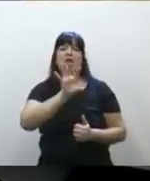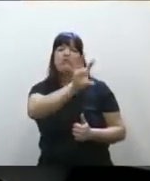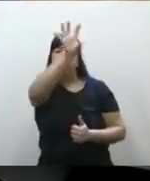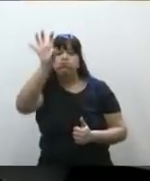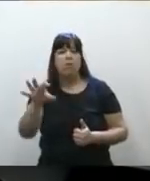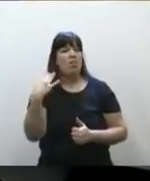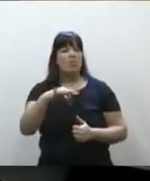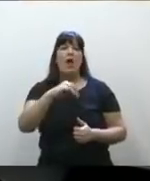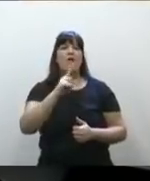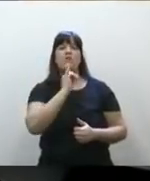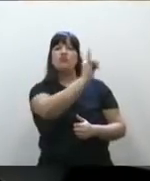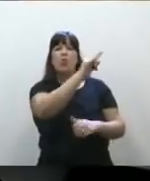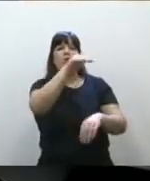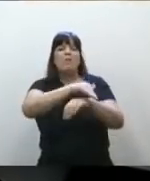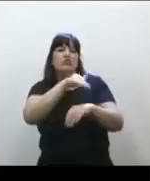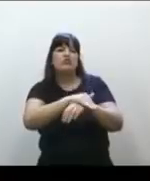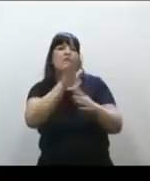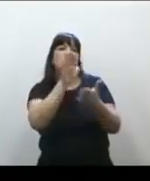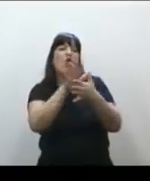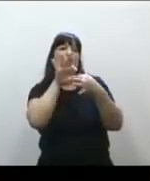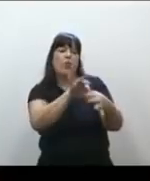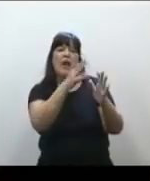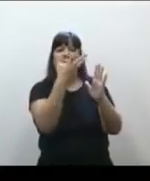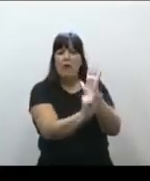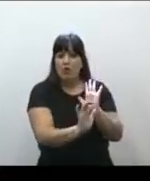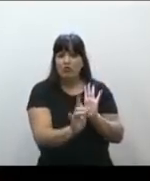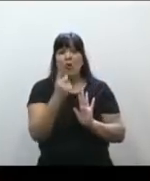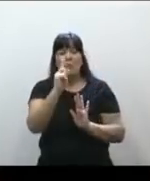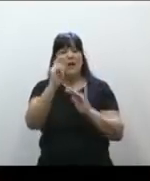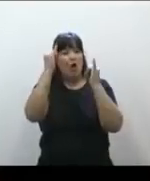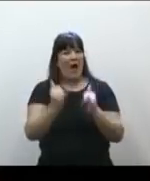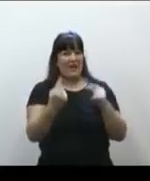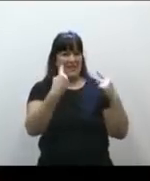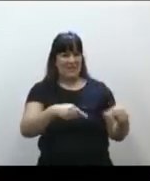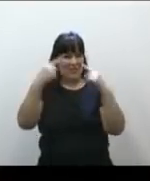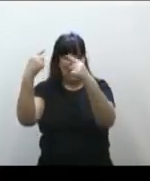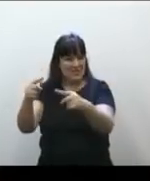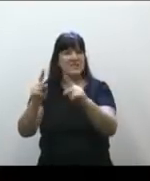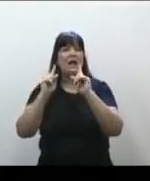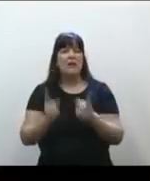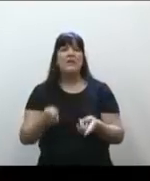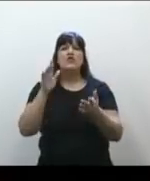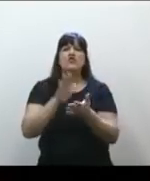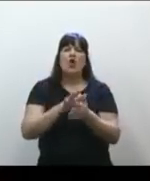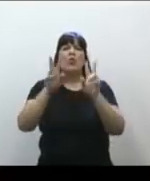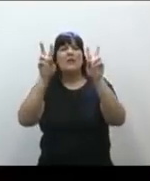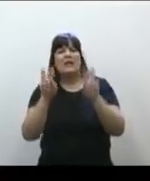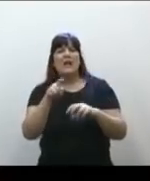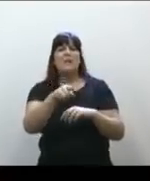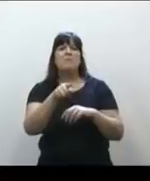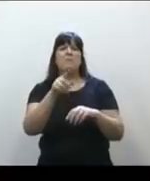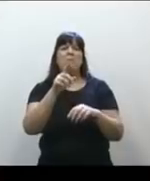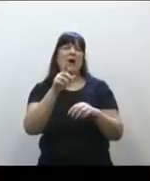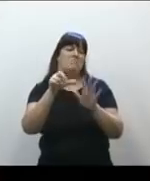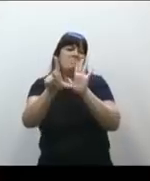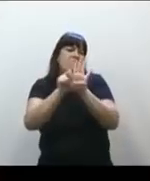uno su legislación referida al aborto. Hay una diferencia, también hay diferencias en la apreciación de la legislación penal